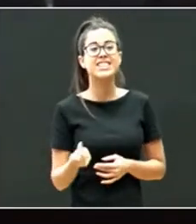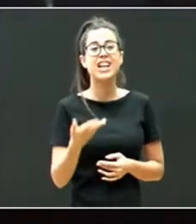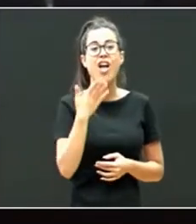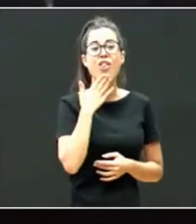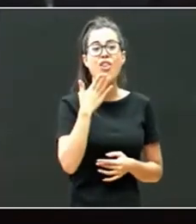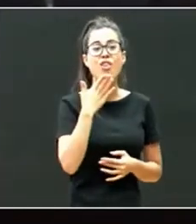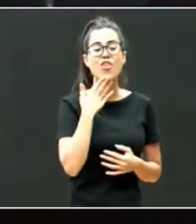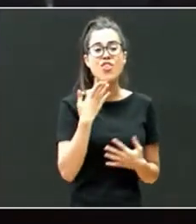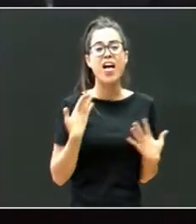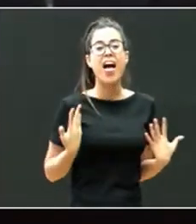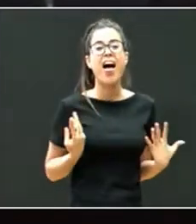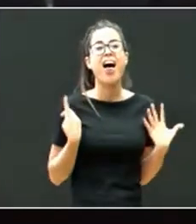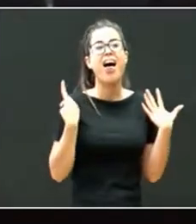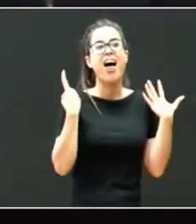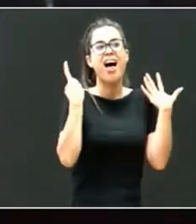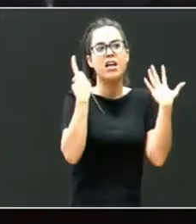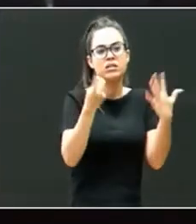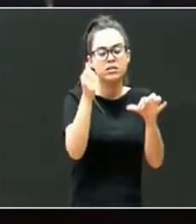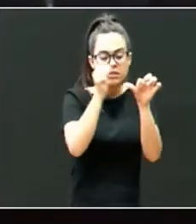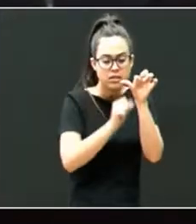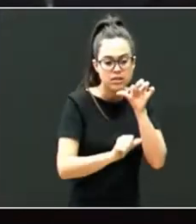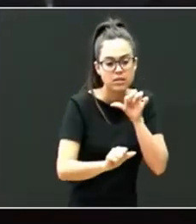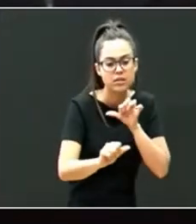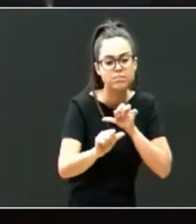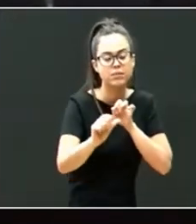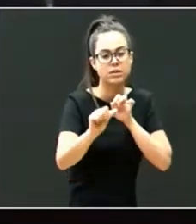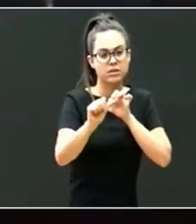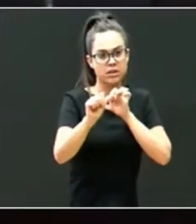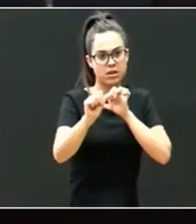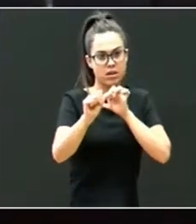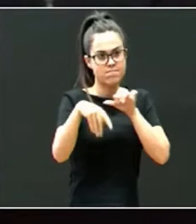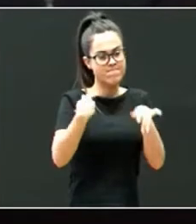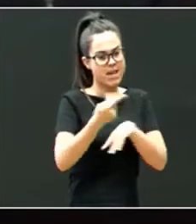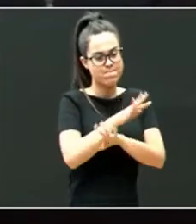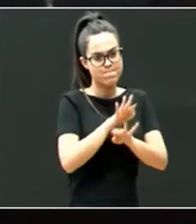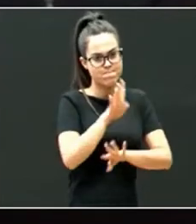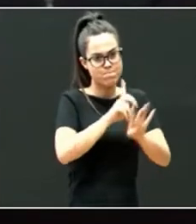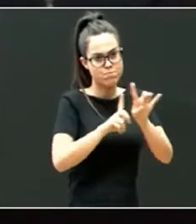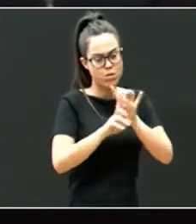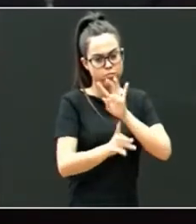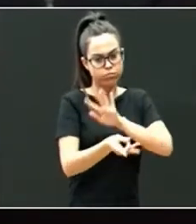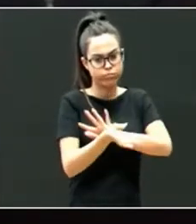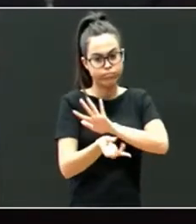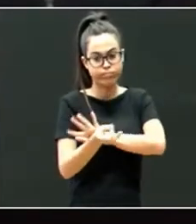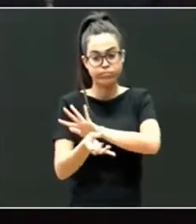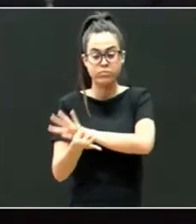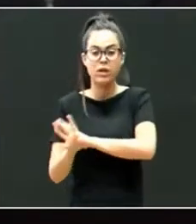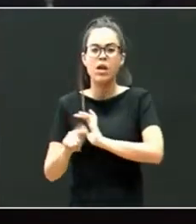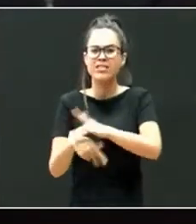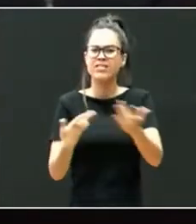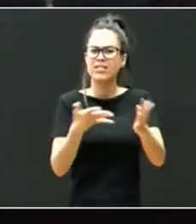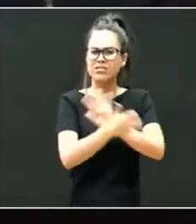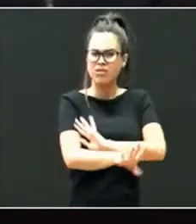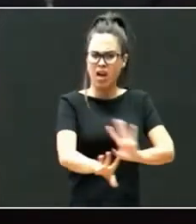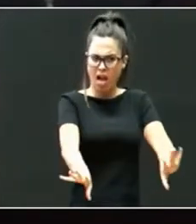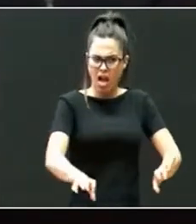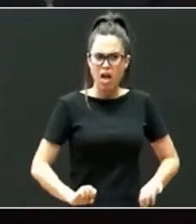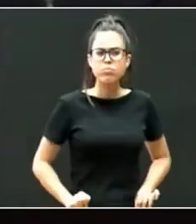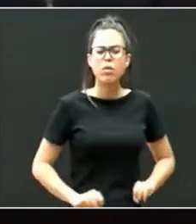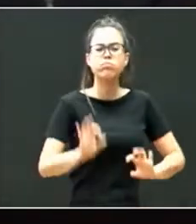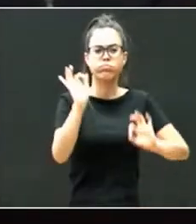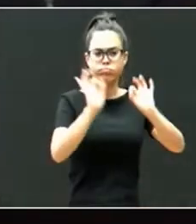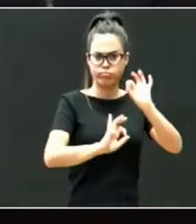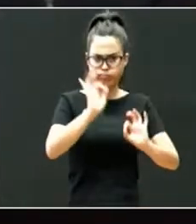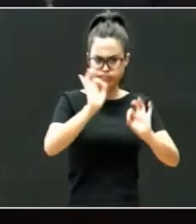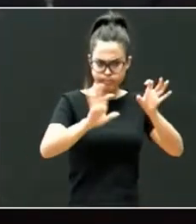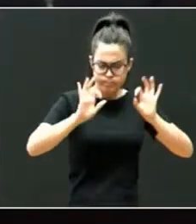6% de adopciones truncadas cuando los adoptados tienen más de 6 años. Evidentemente, este tipo de adoptados es una población muy específica que